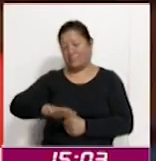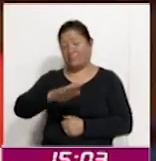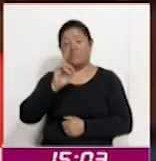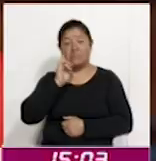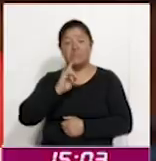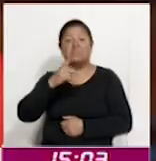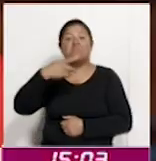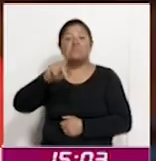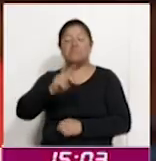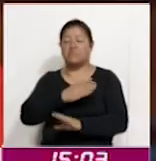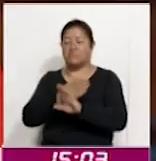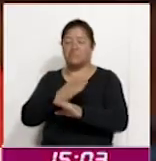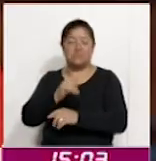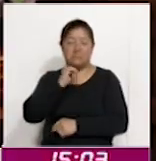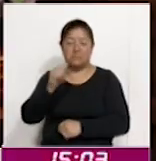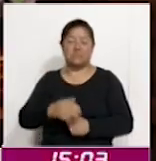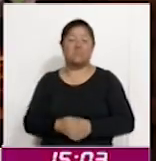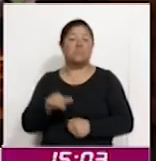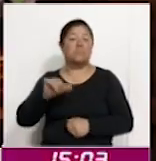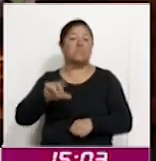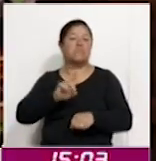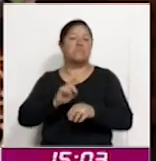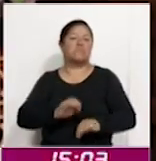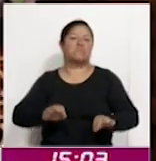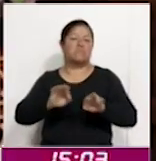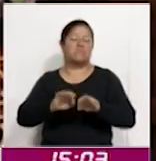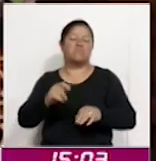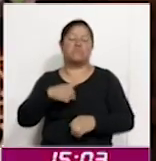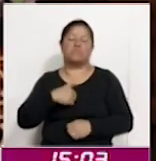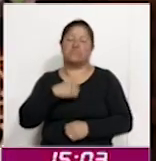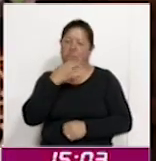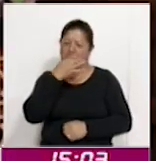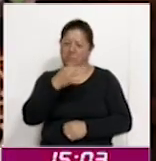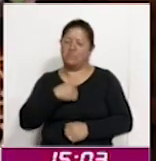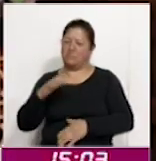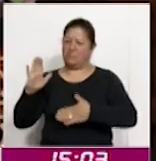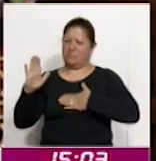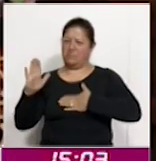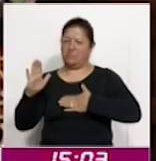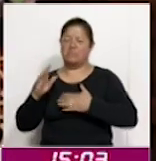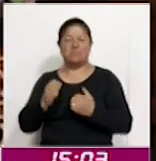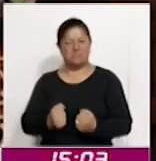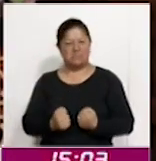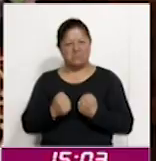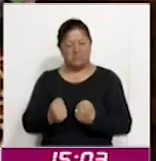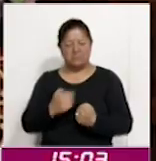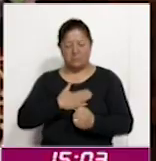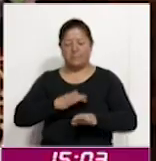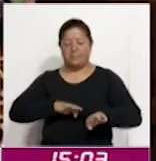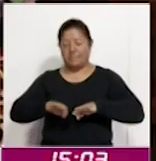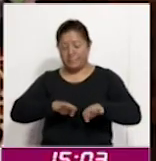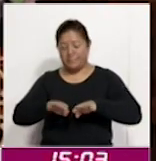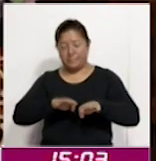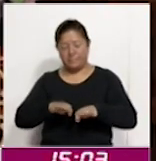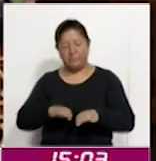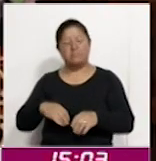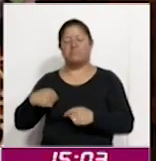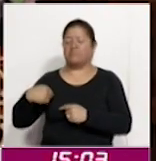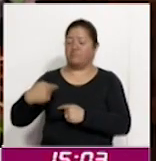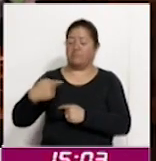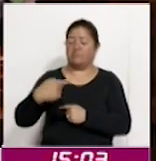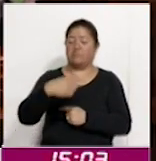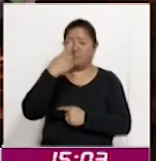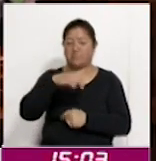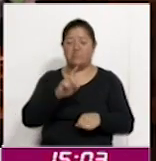mi compromiso con todas ustedes, por quienes trabajamos arduamente desde el gobierno para que cada día gocen una vida